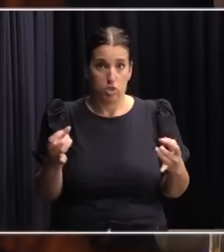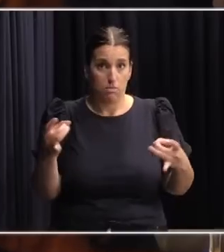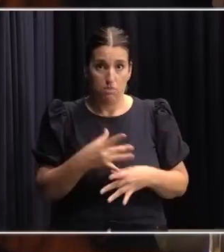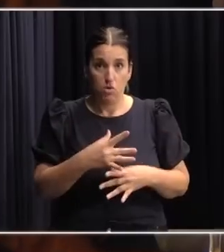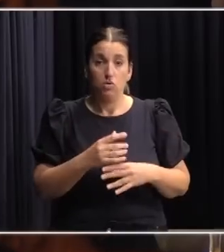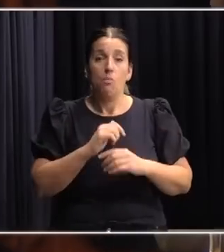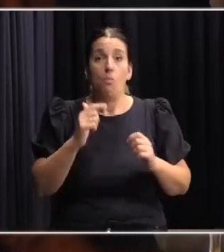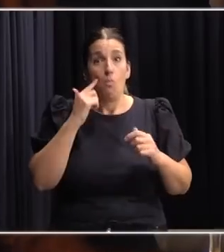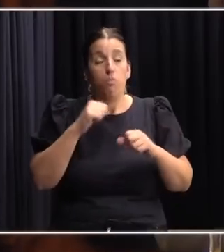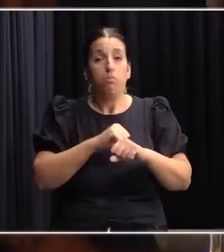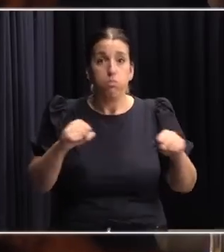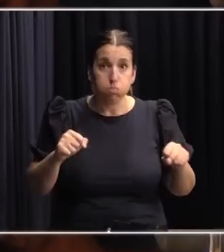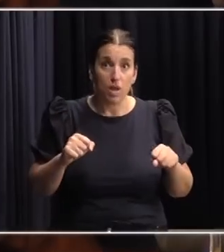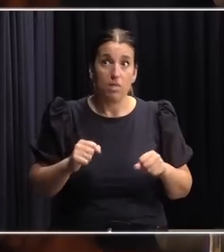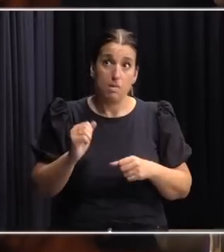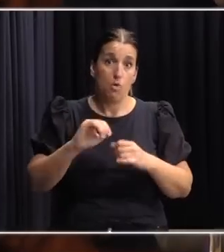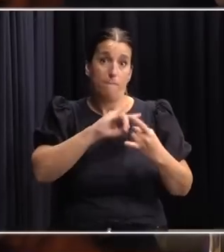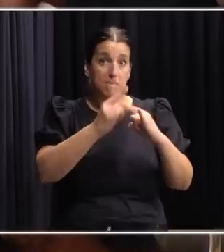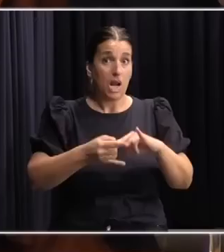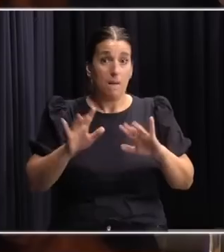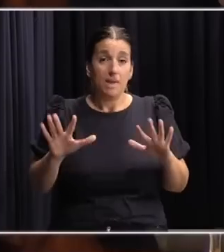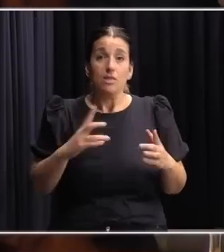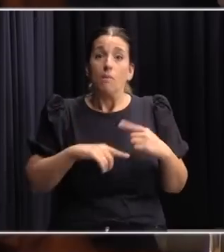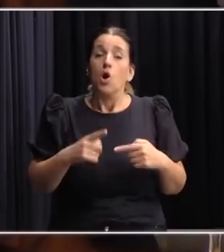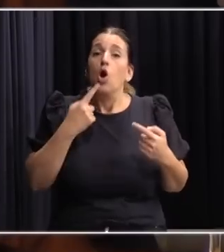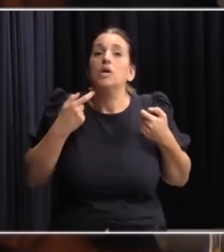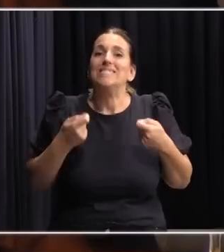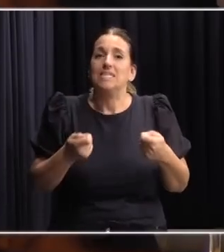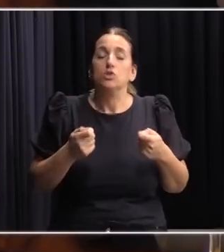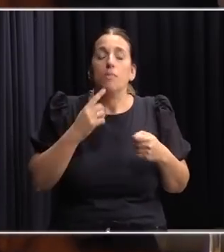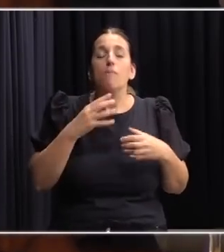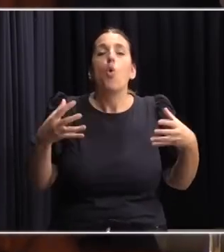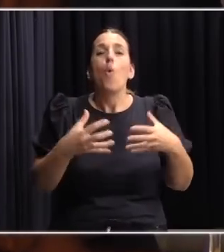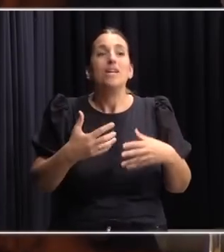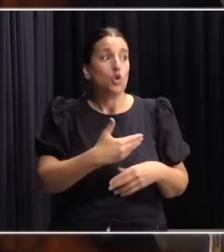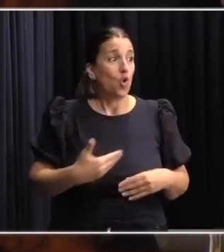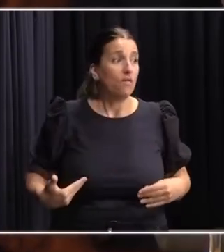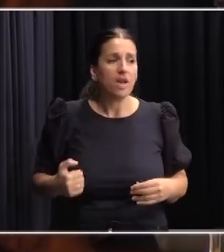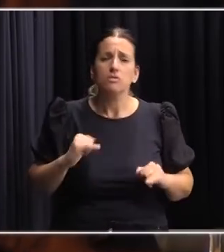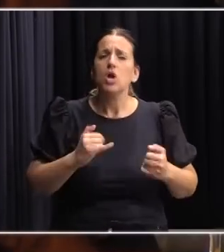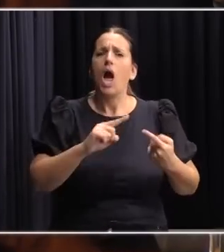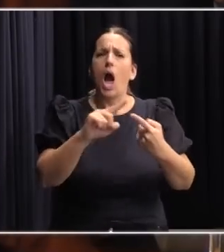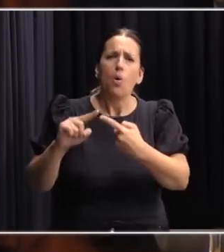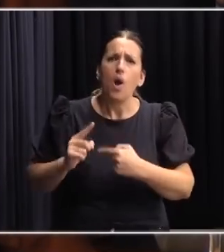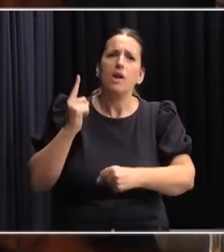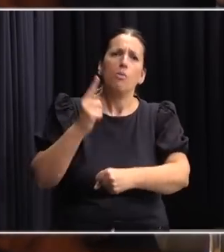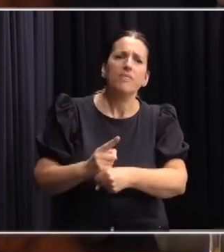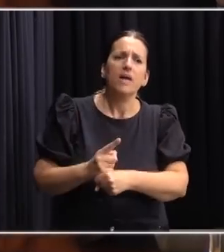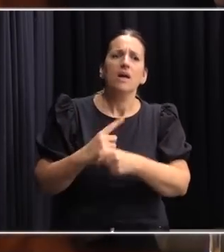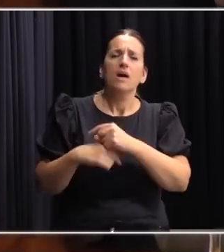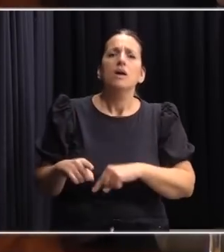acompañarse por parte del Parlamento, pero insisto que la coalición tiene un acuerdo, un mandato,